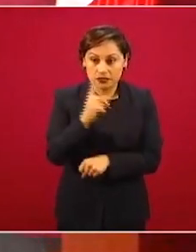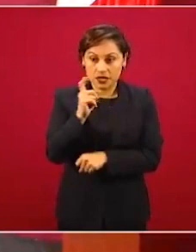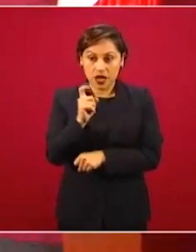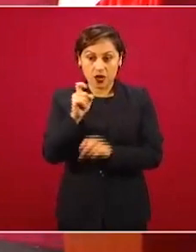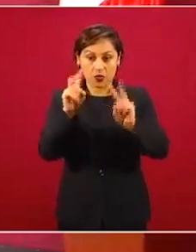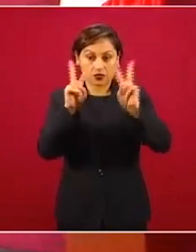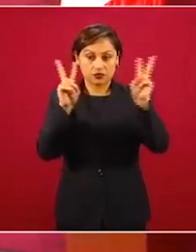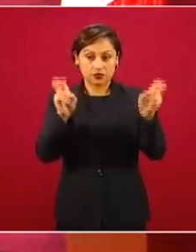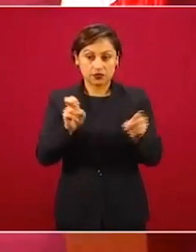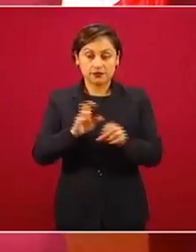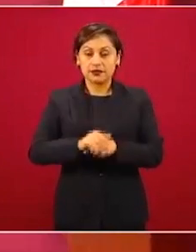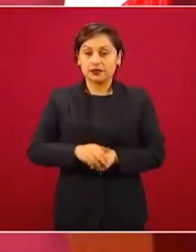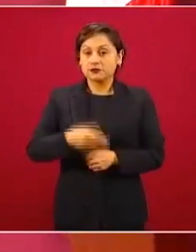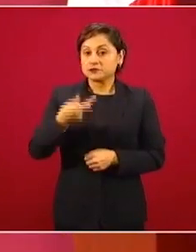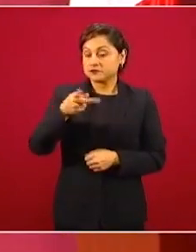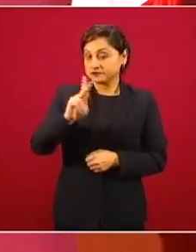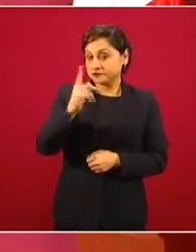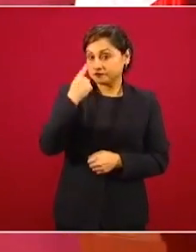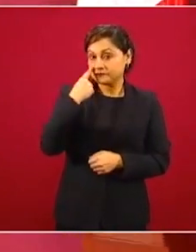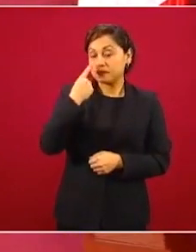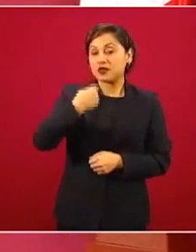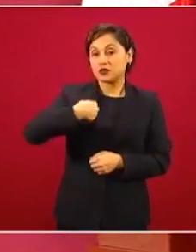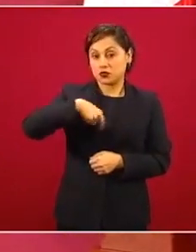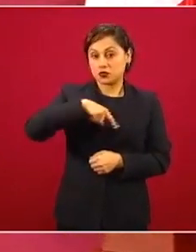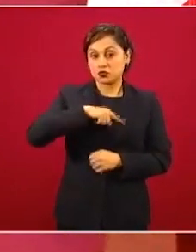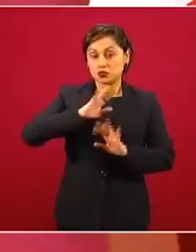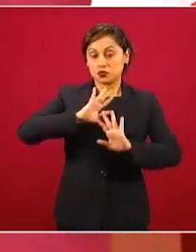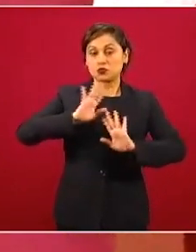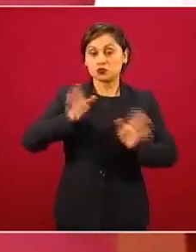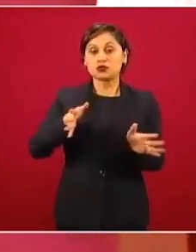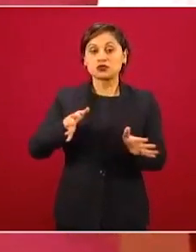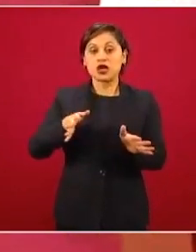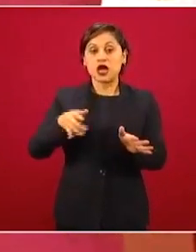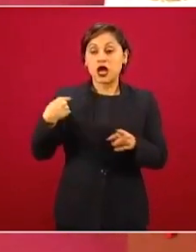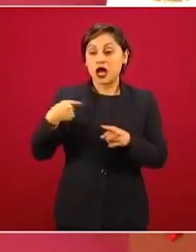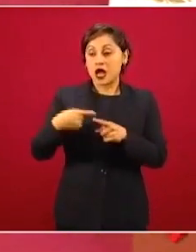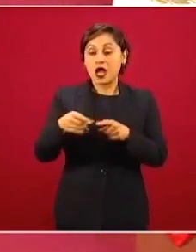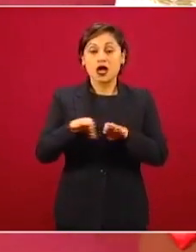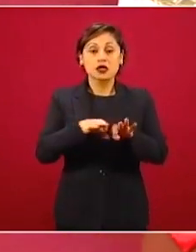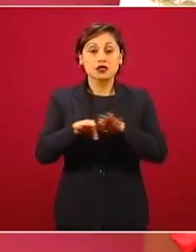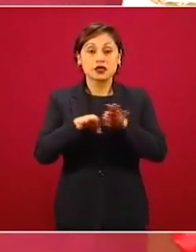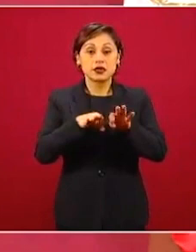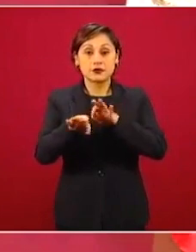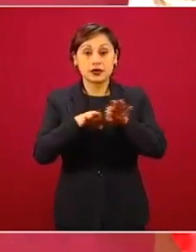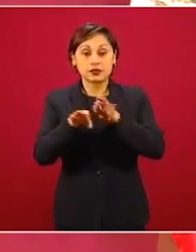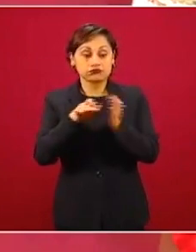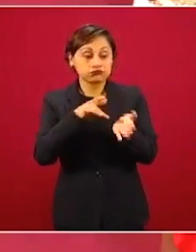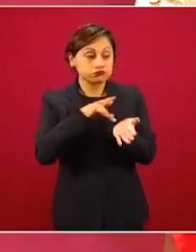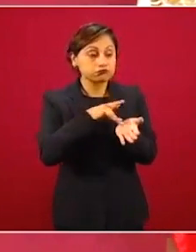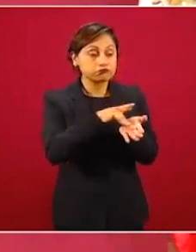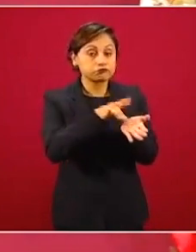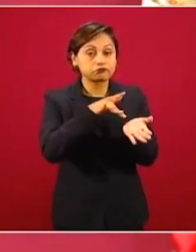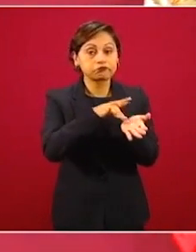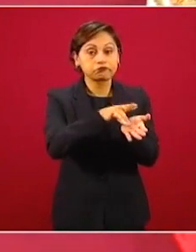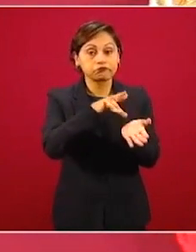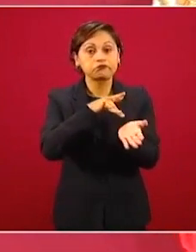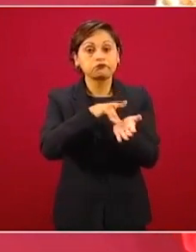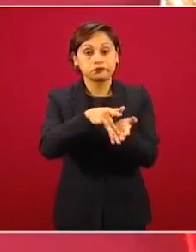trabajando ya en apoyar para